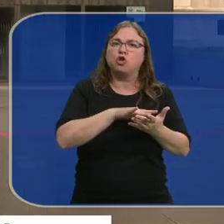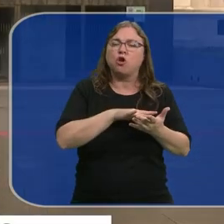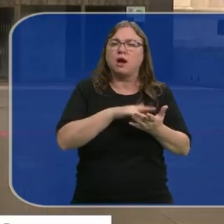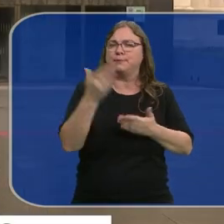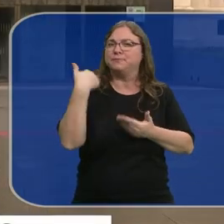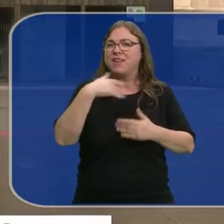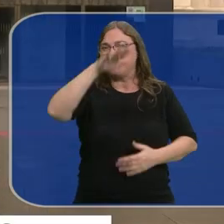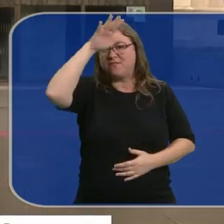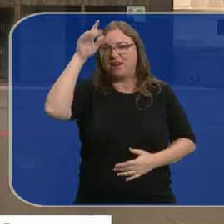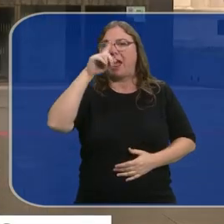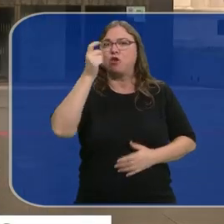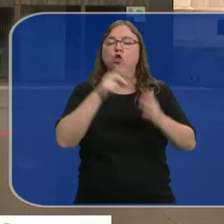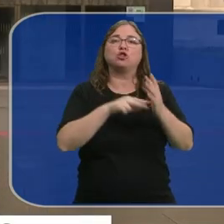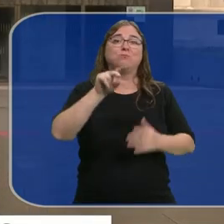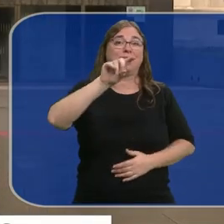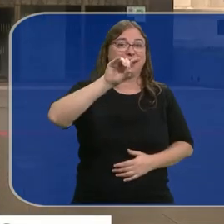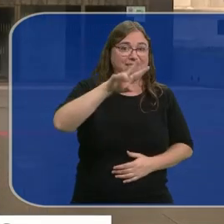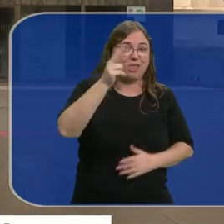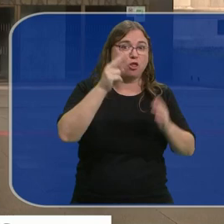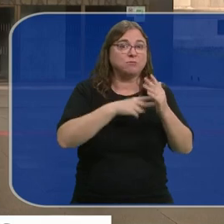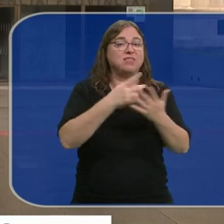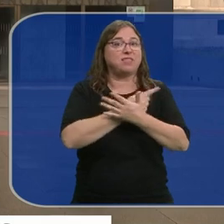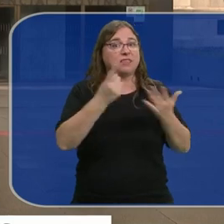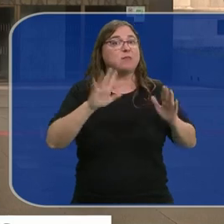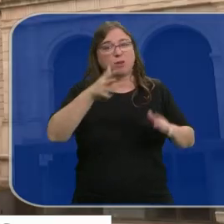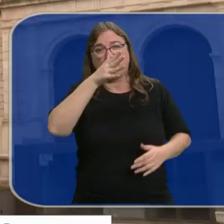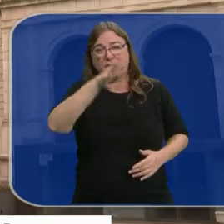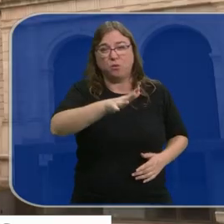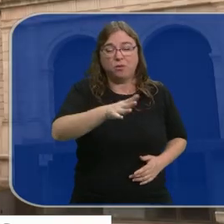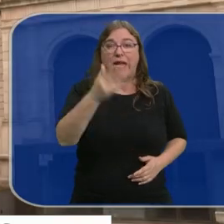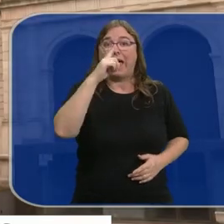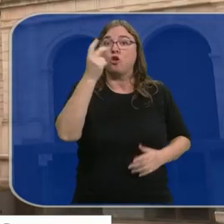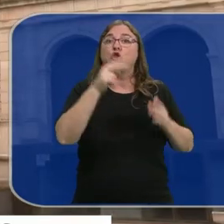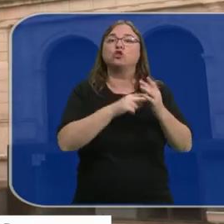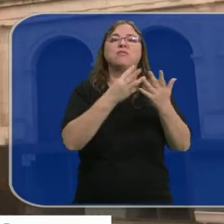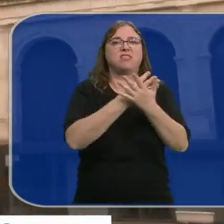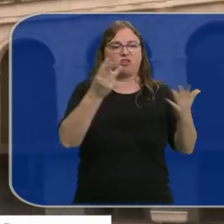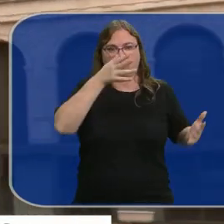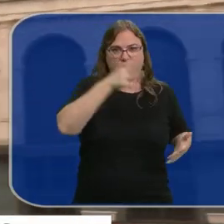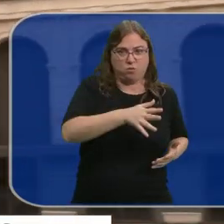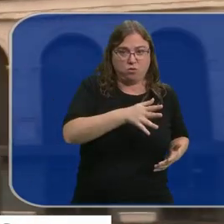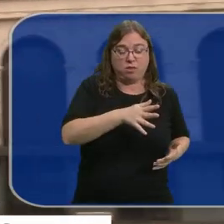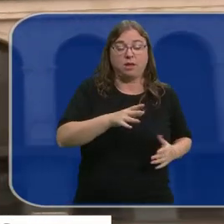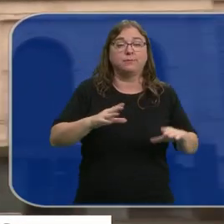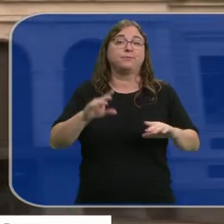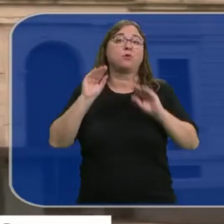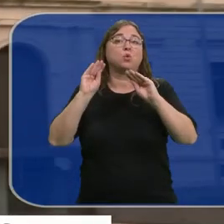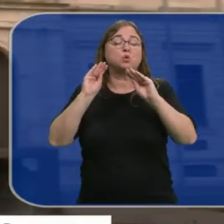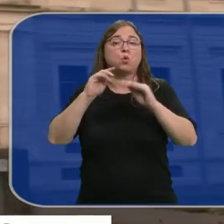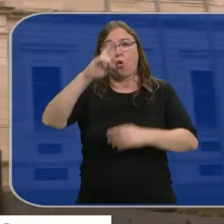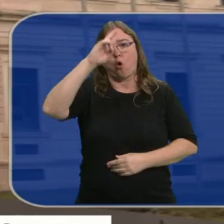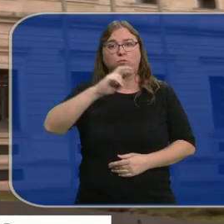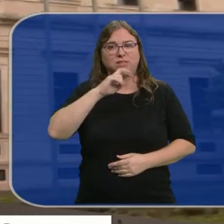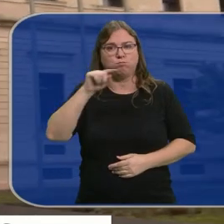durante el verano de 2015 y 2016 aunque no fueron denunciados hasta el 2018. El obispado de Bilbao que entonces